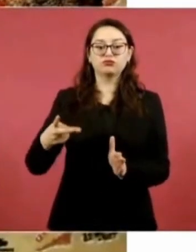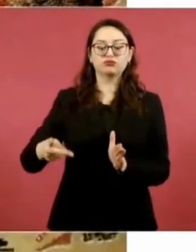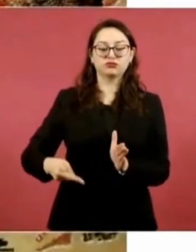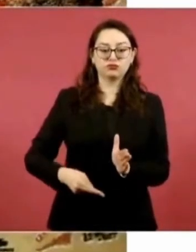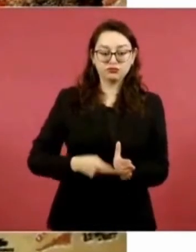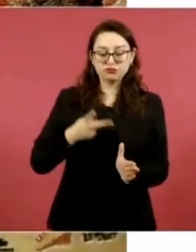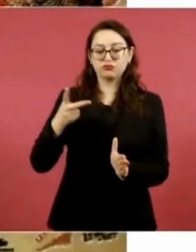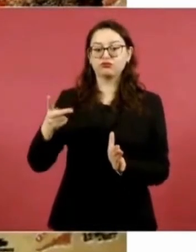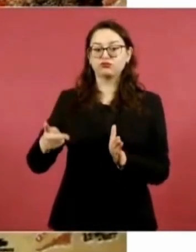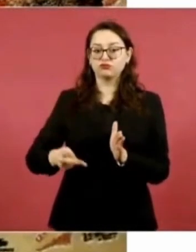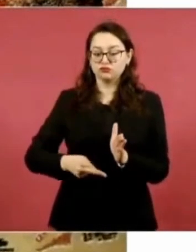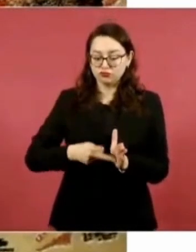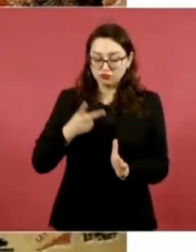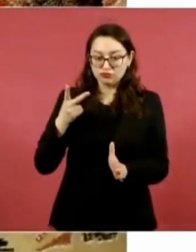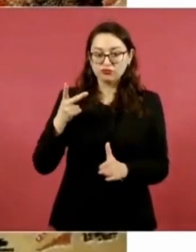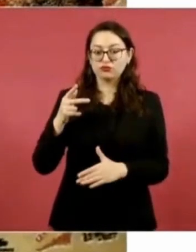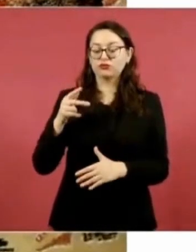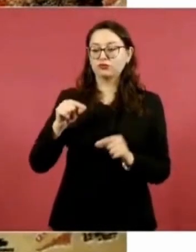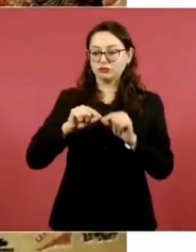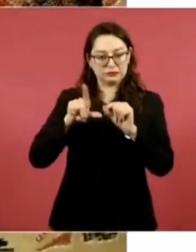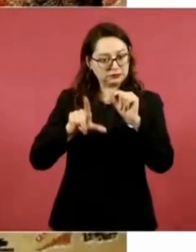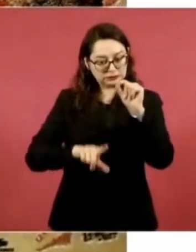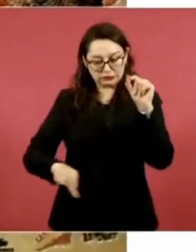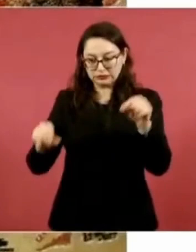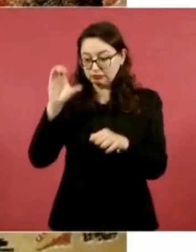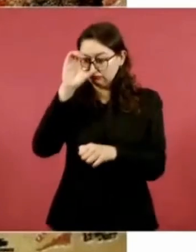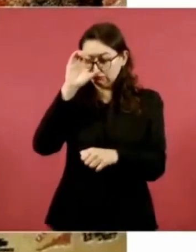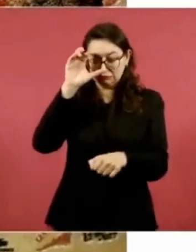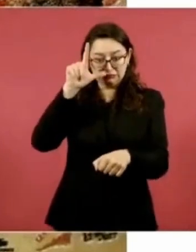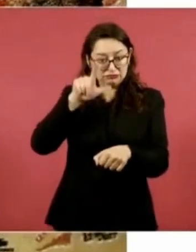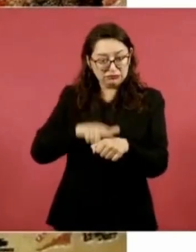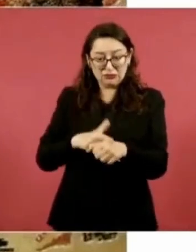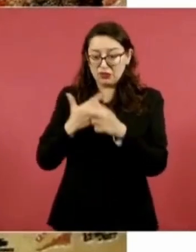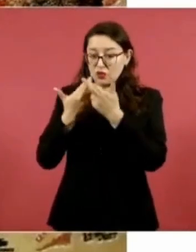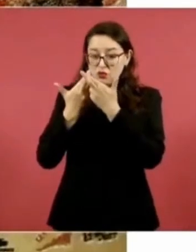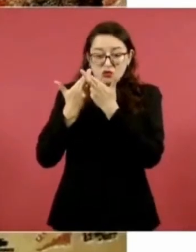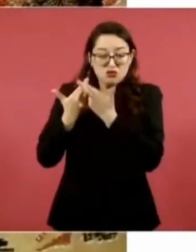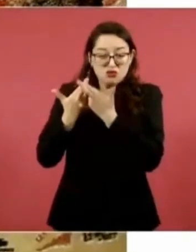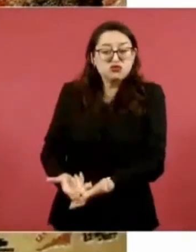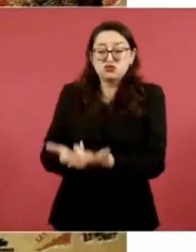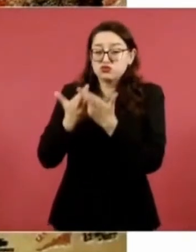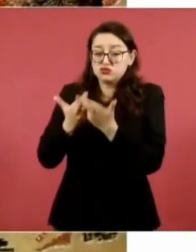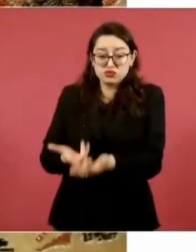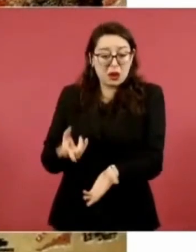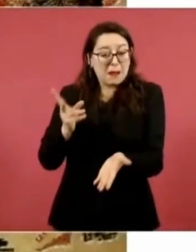porque si no vamos a seguir creyendo